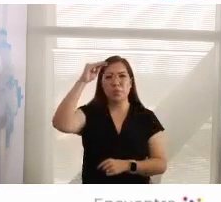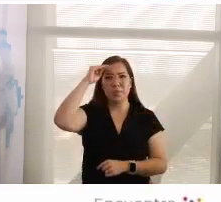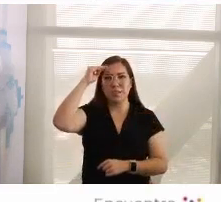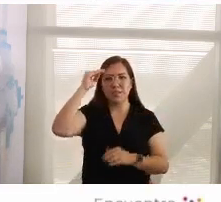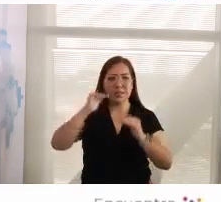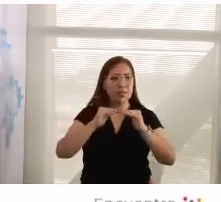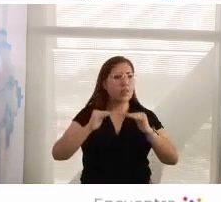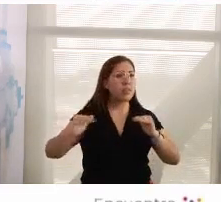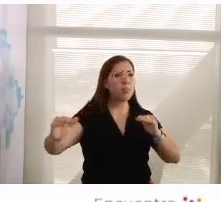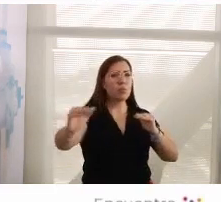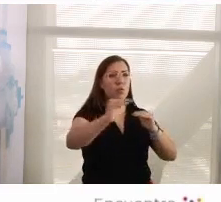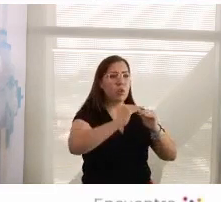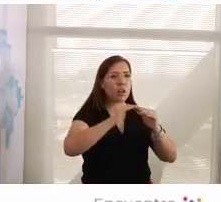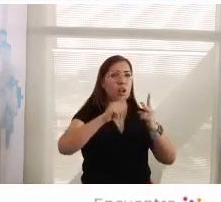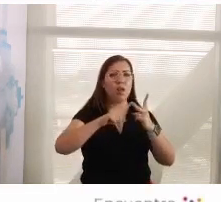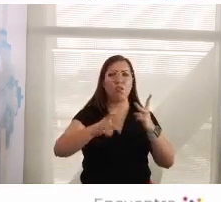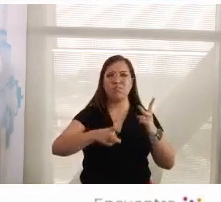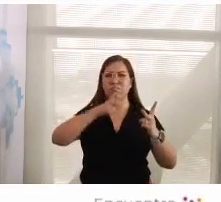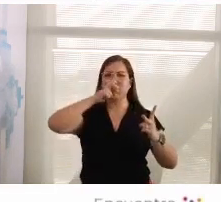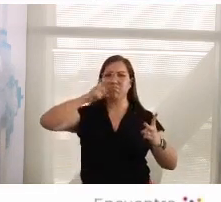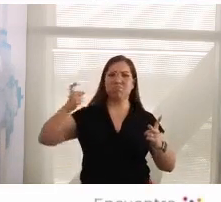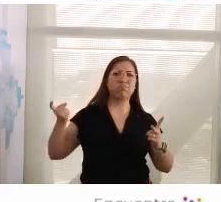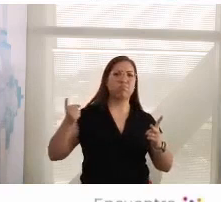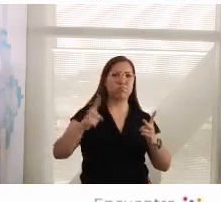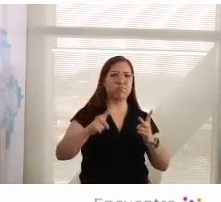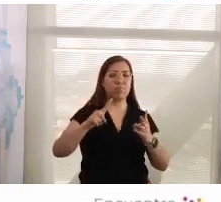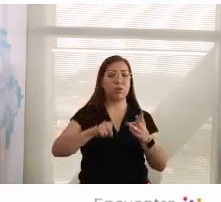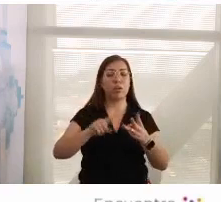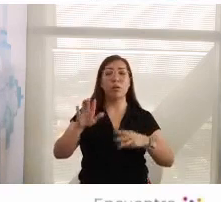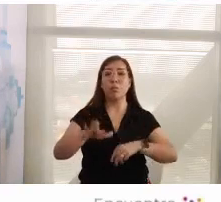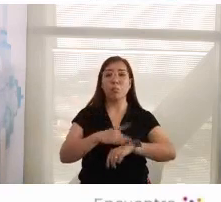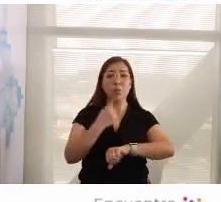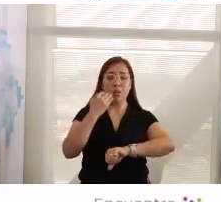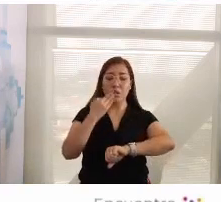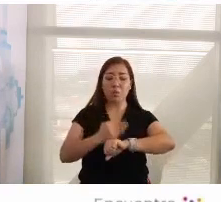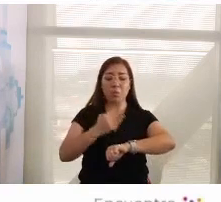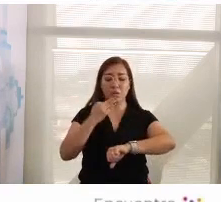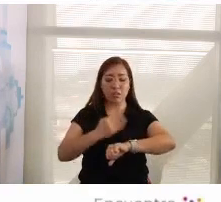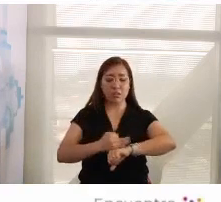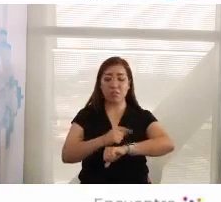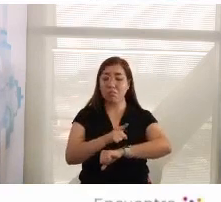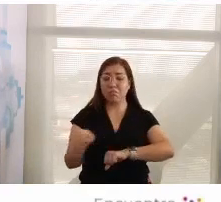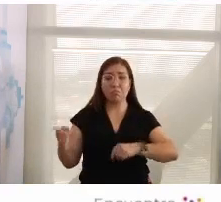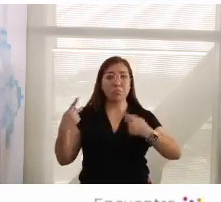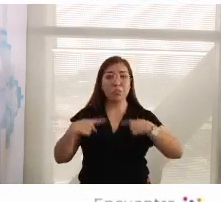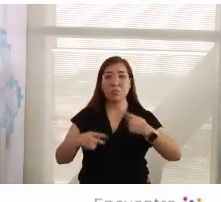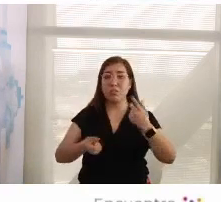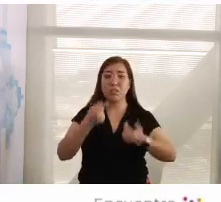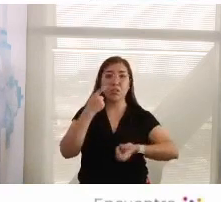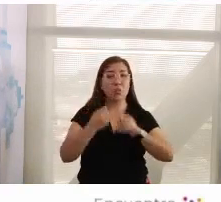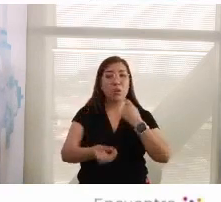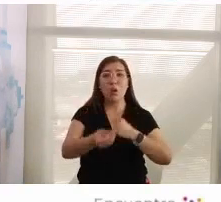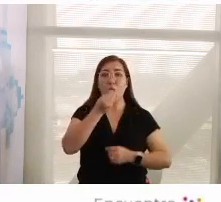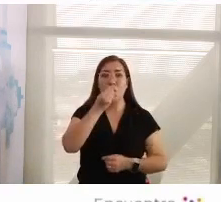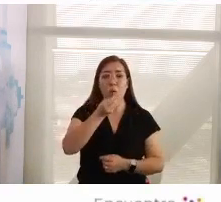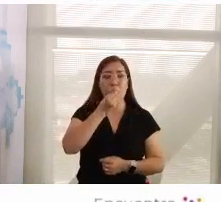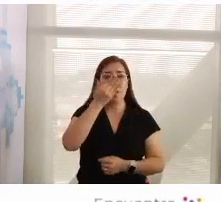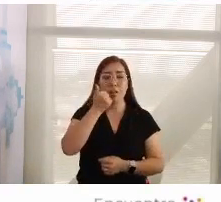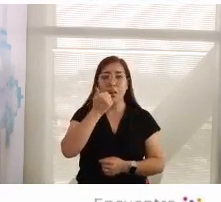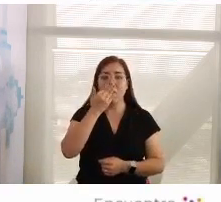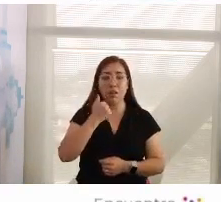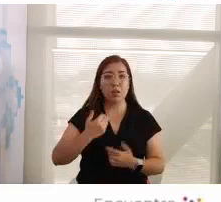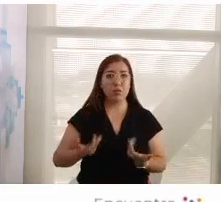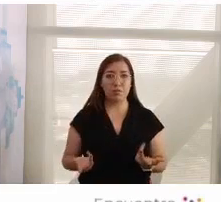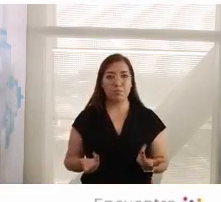autoritarismo, porque hoy día no tienen ni siquiera para comer. Cuando no hay